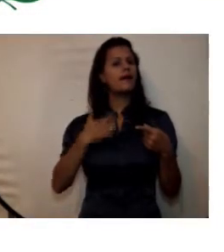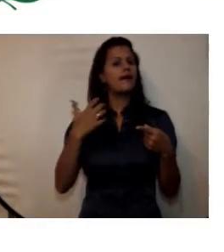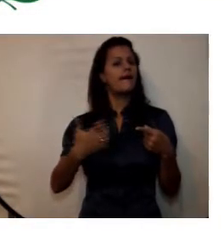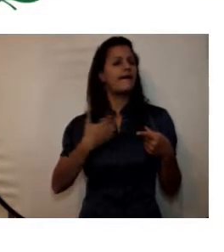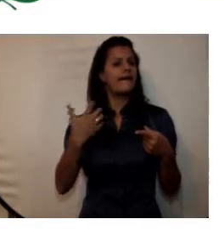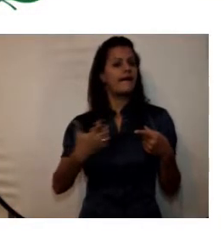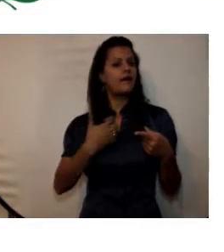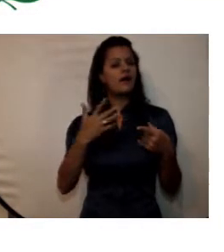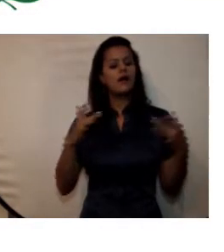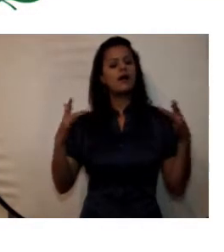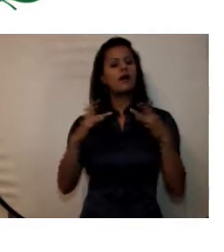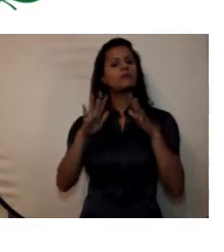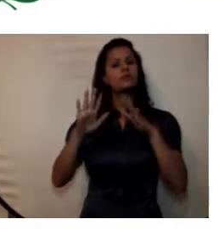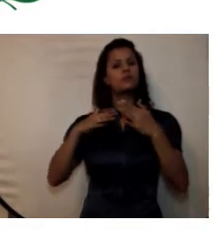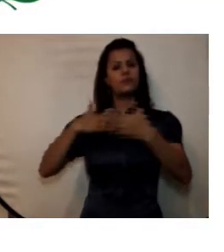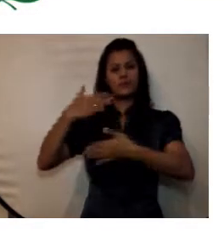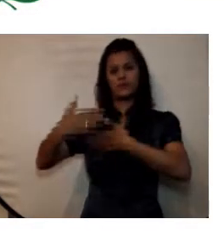proceso